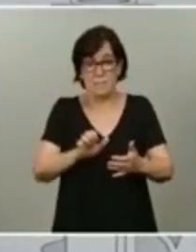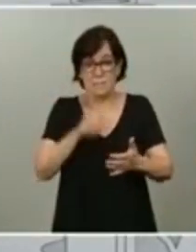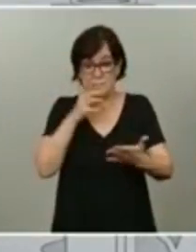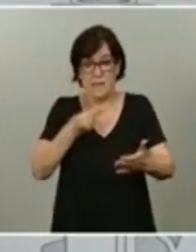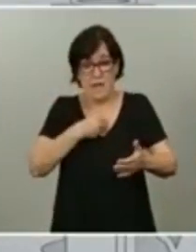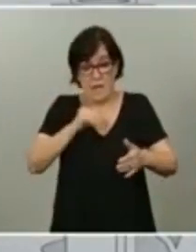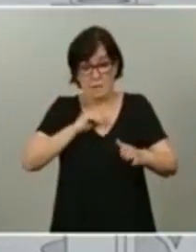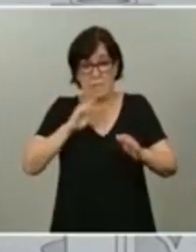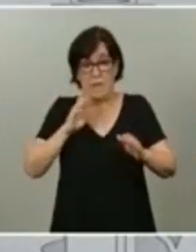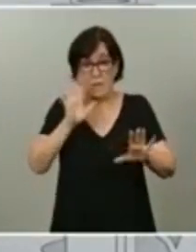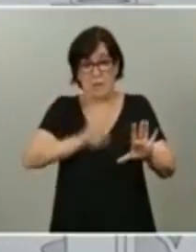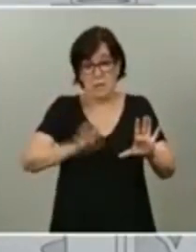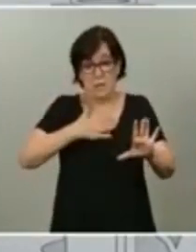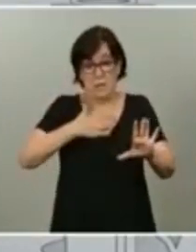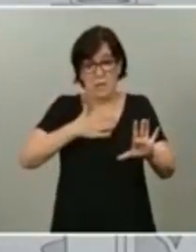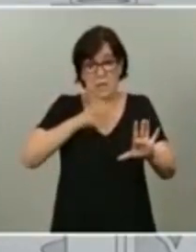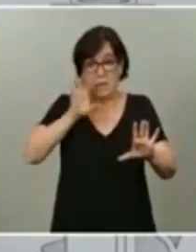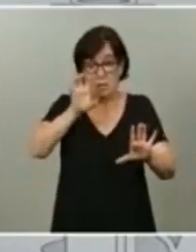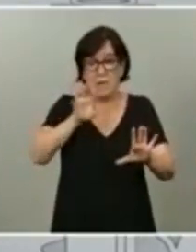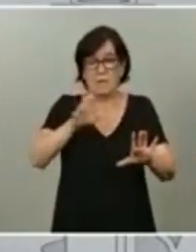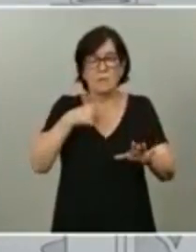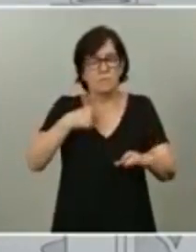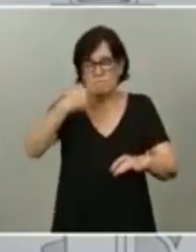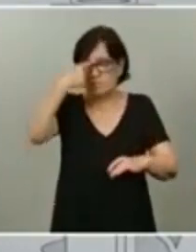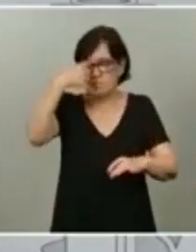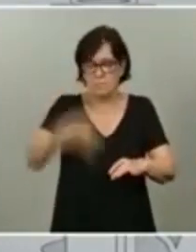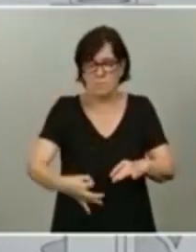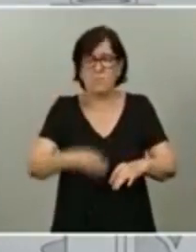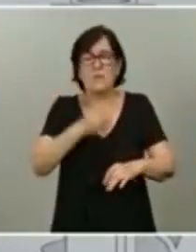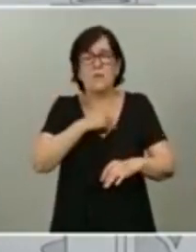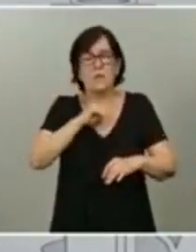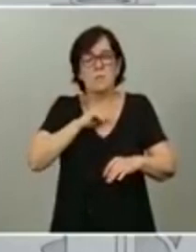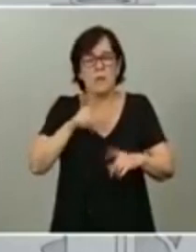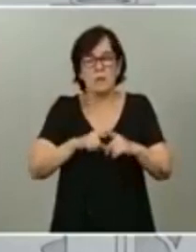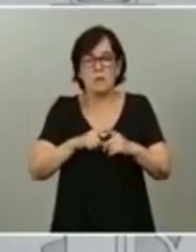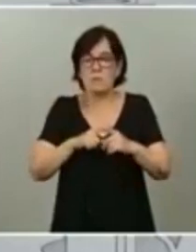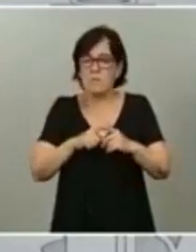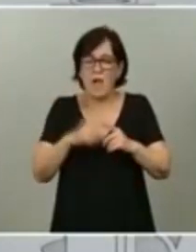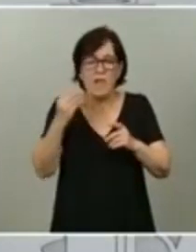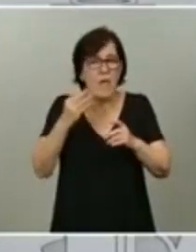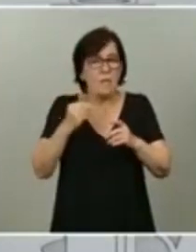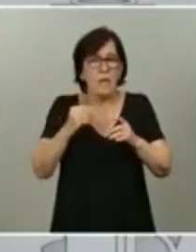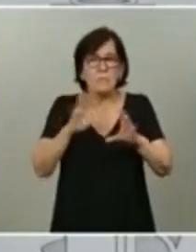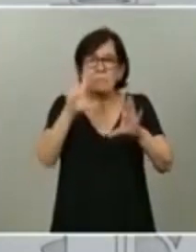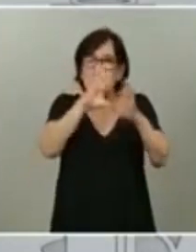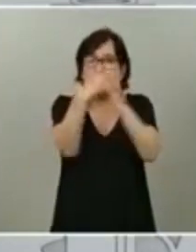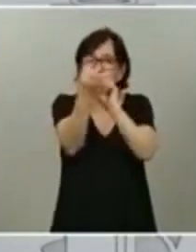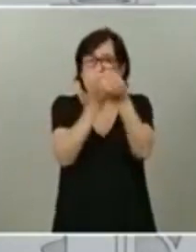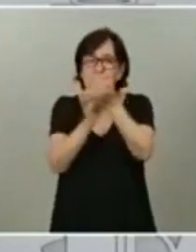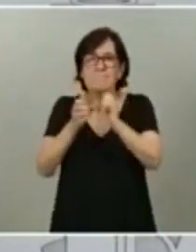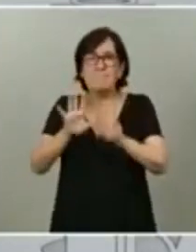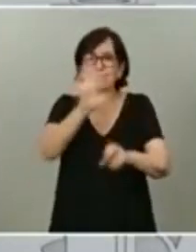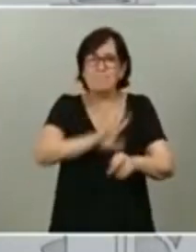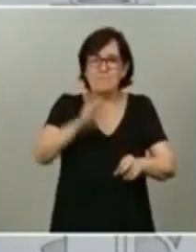el plano de nuestro país, estoy convencido de que España debe entenderse con España. Y por eso, en los próximos días, desde el Gobierno, y compartiremos con las